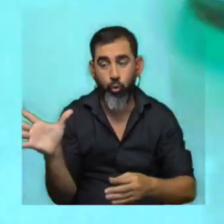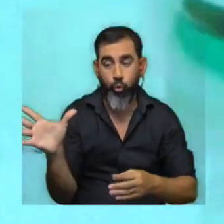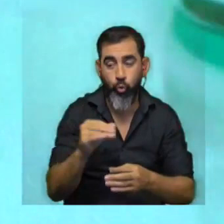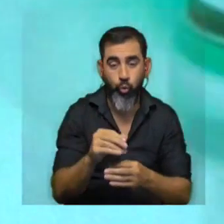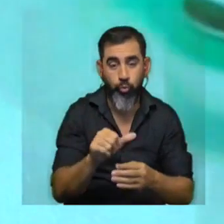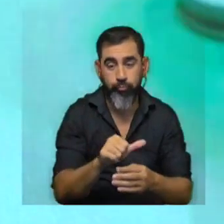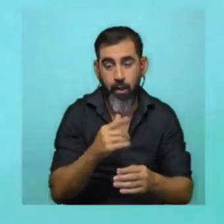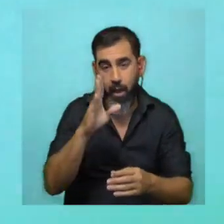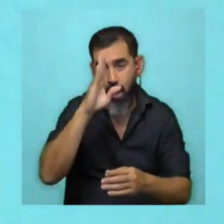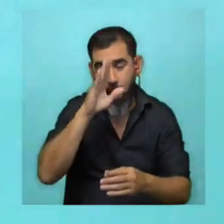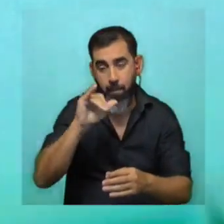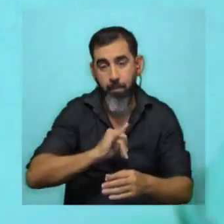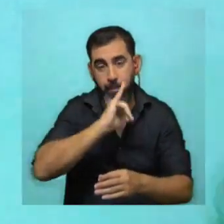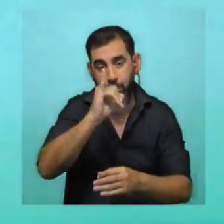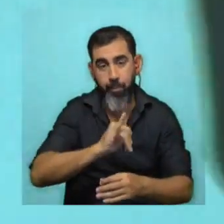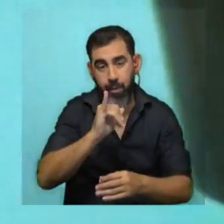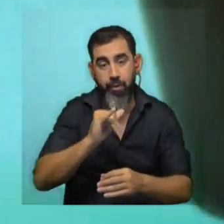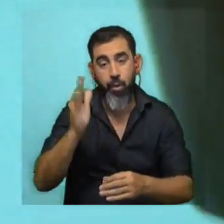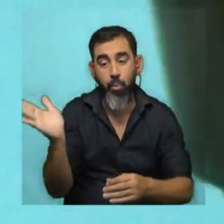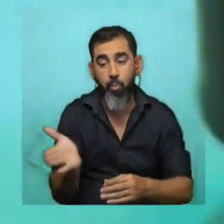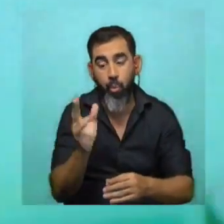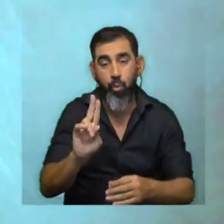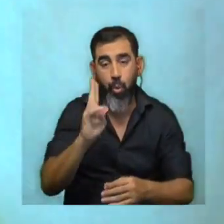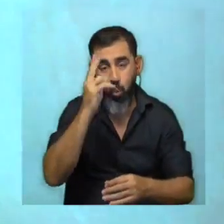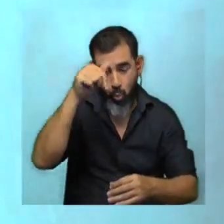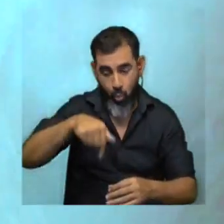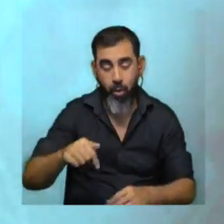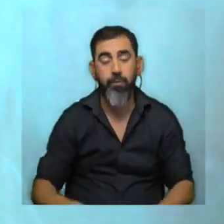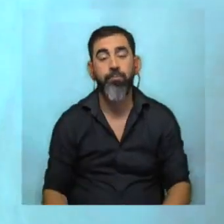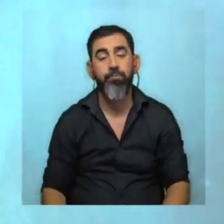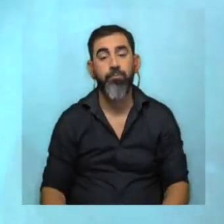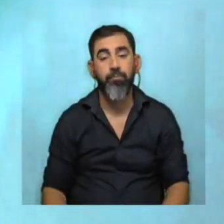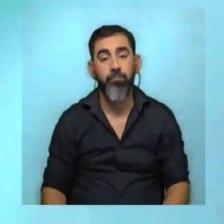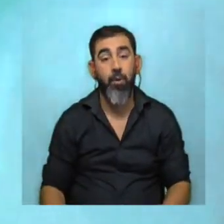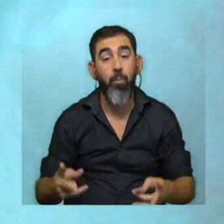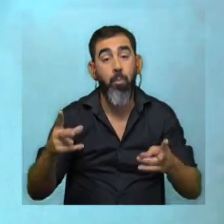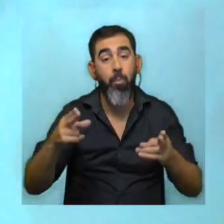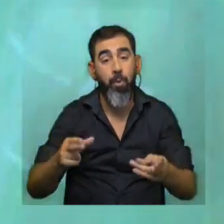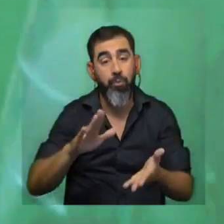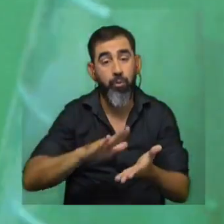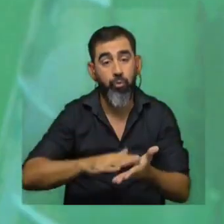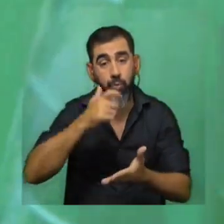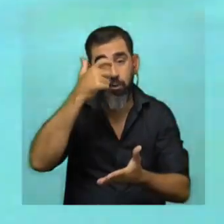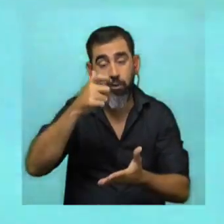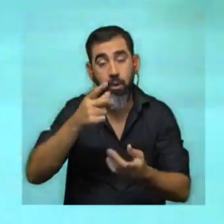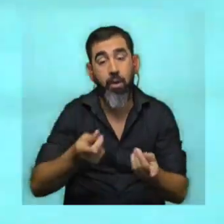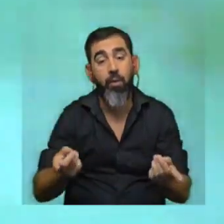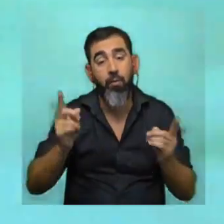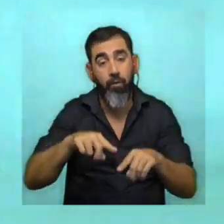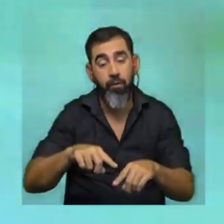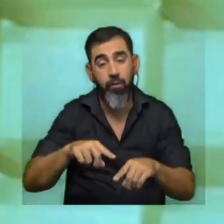que aprendimos en este informe y que se fabrica todo esto se confecciona aquí en Uruguay pausa en Sobreciencia y a la vuelta